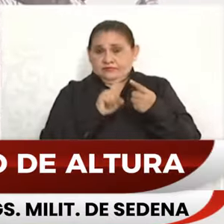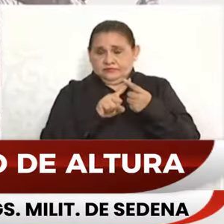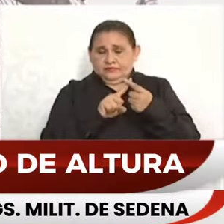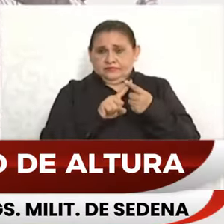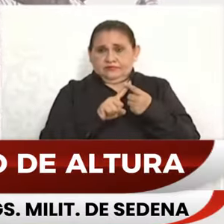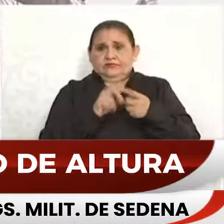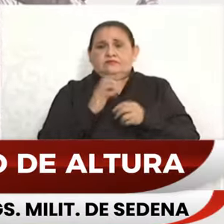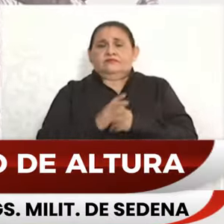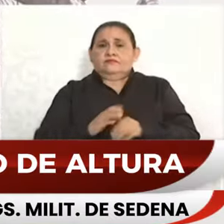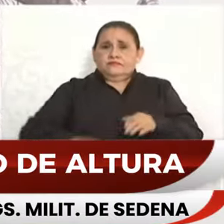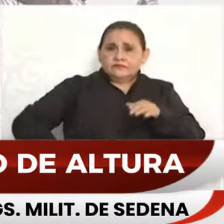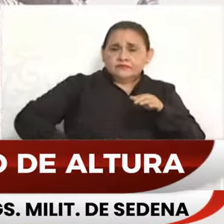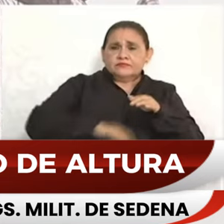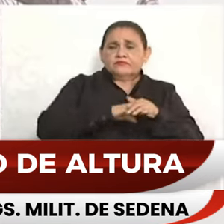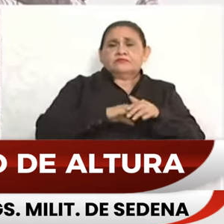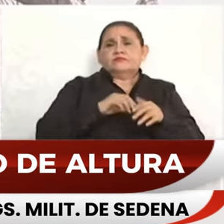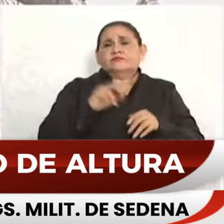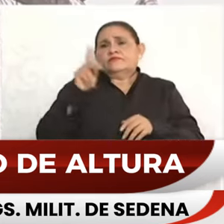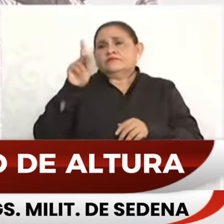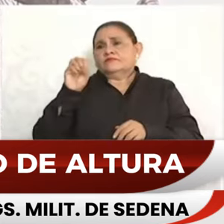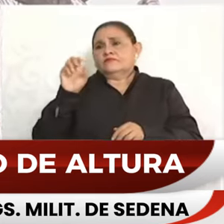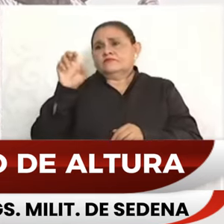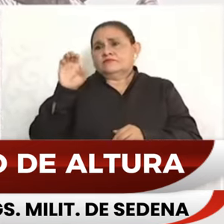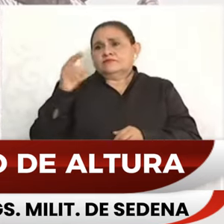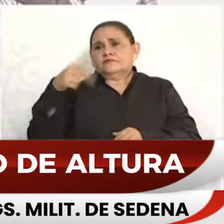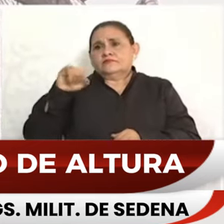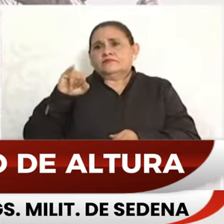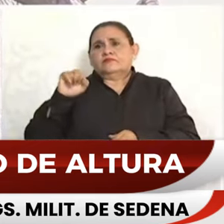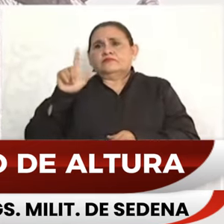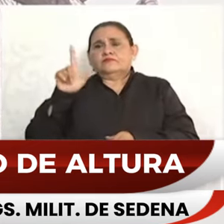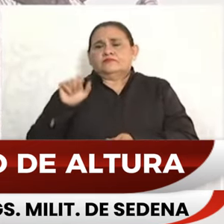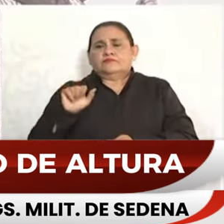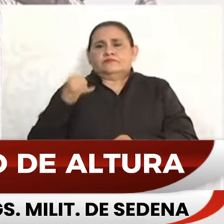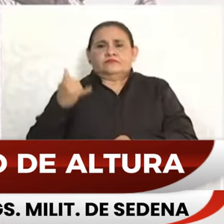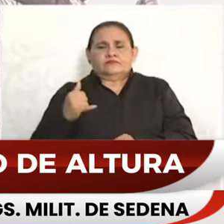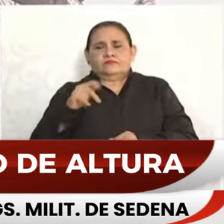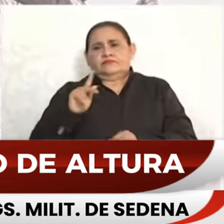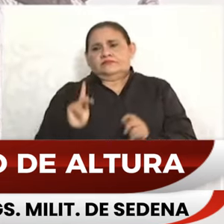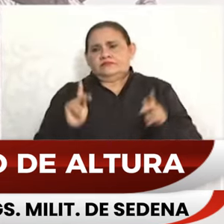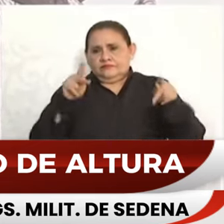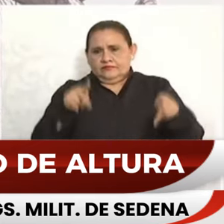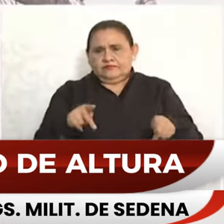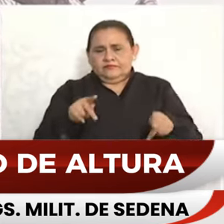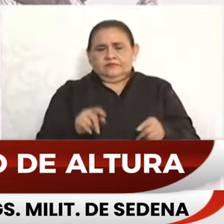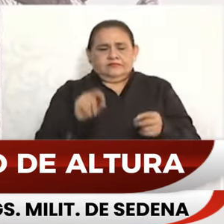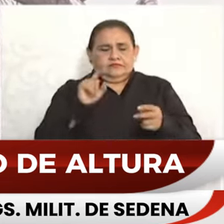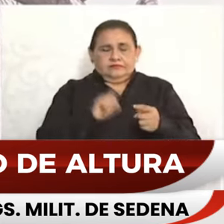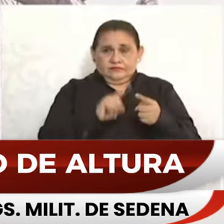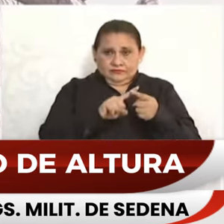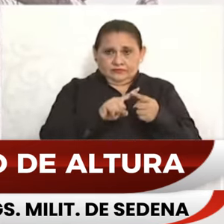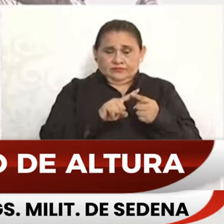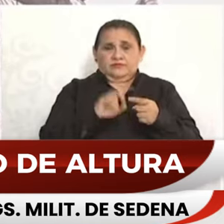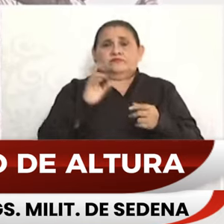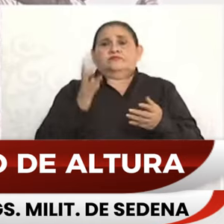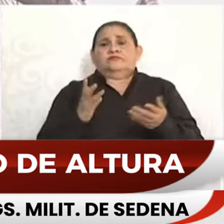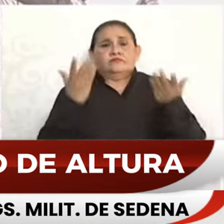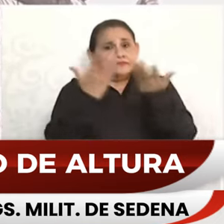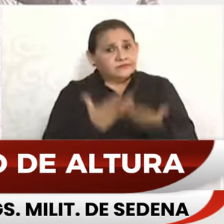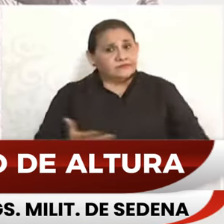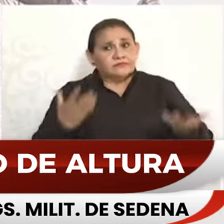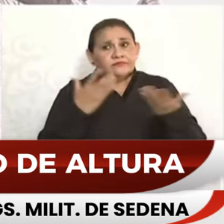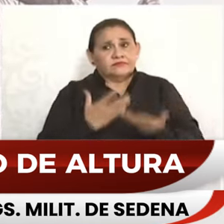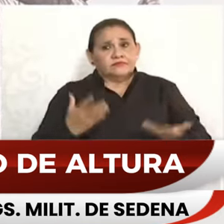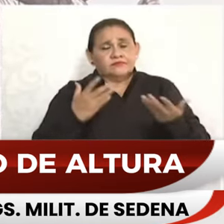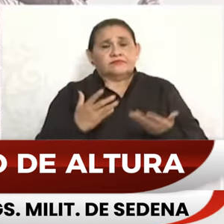terminales intermodales de Pochilá y Progreso. En la terminal de Pochilá se incluye además la construcción y